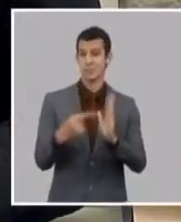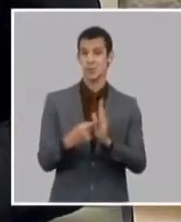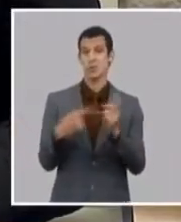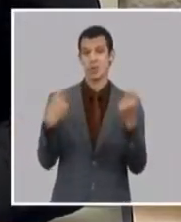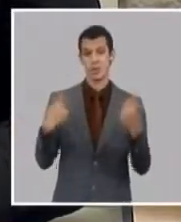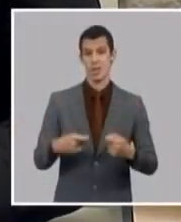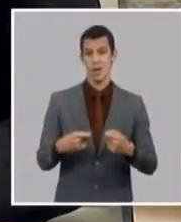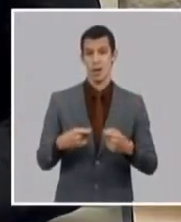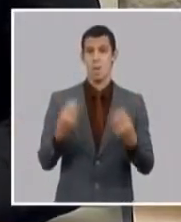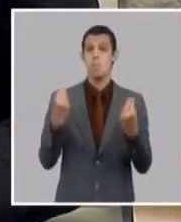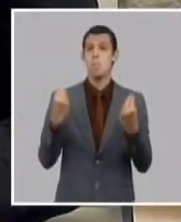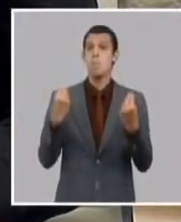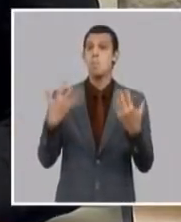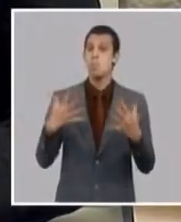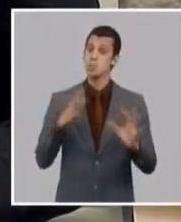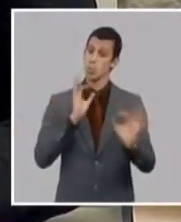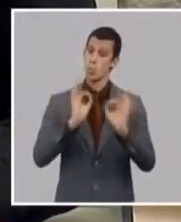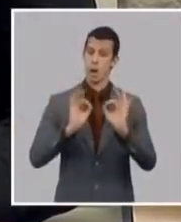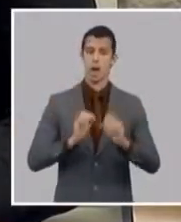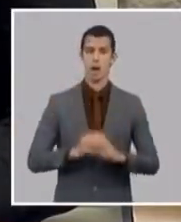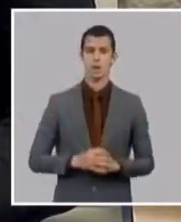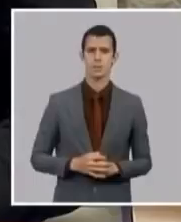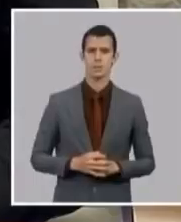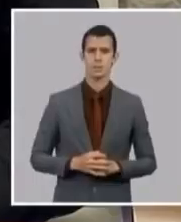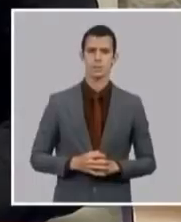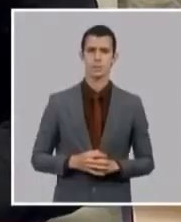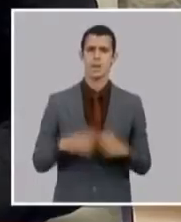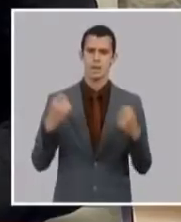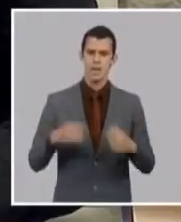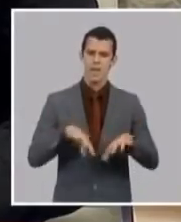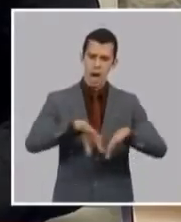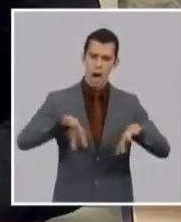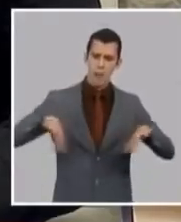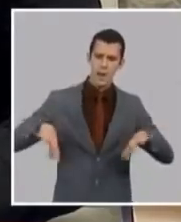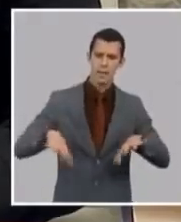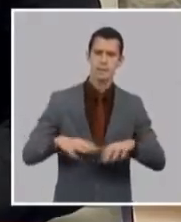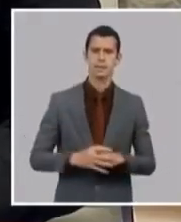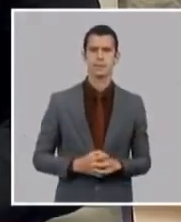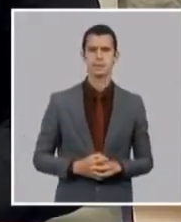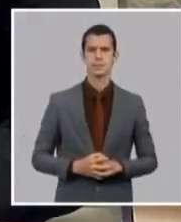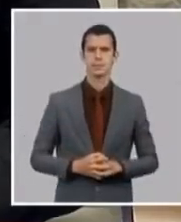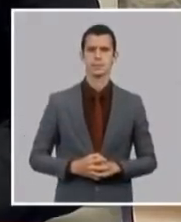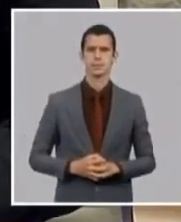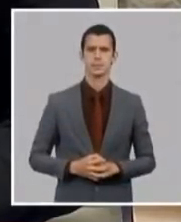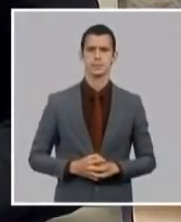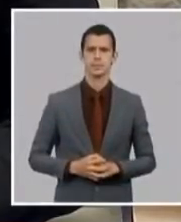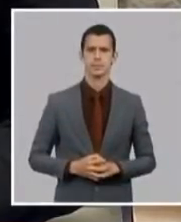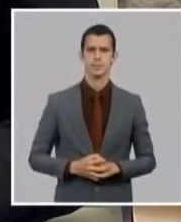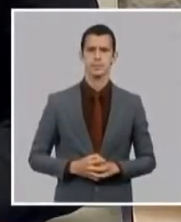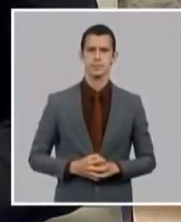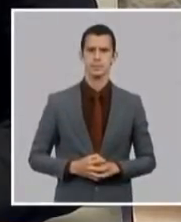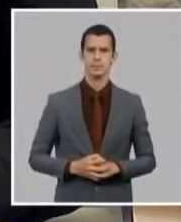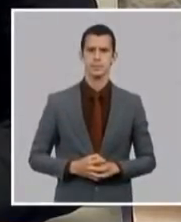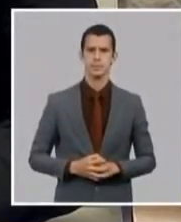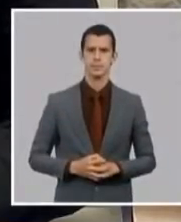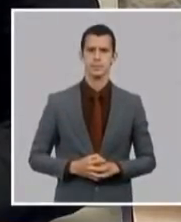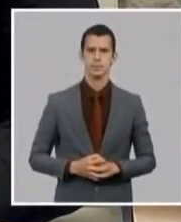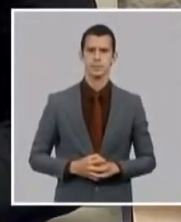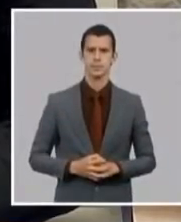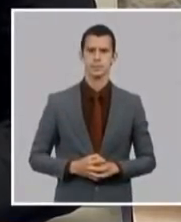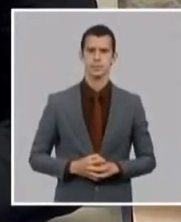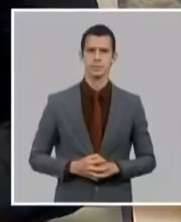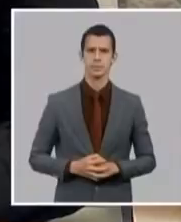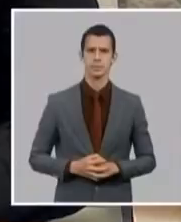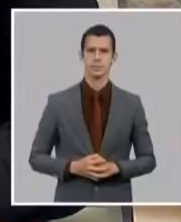ya se instrumentó ya una una resolución del ministerio de finanzas y precios al